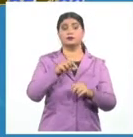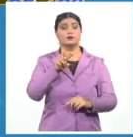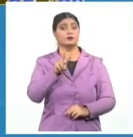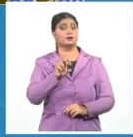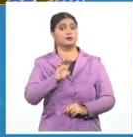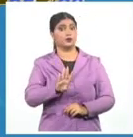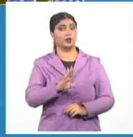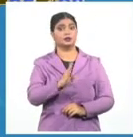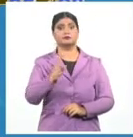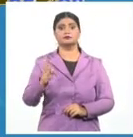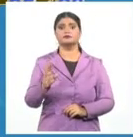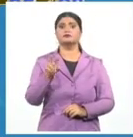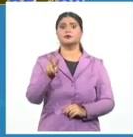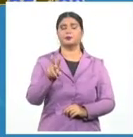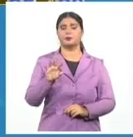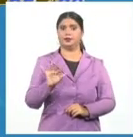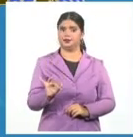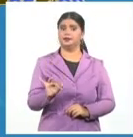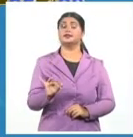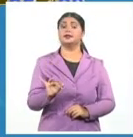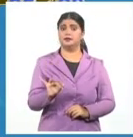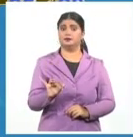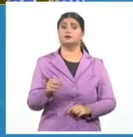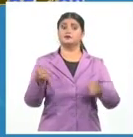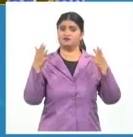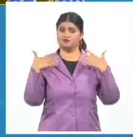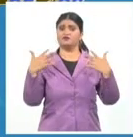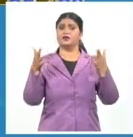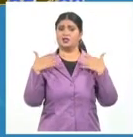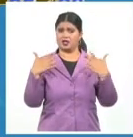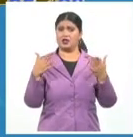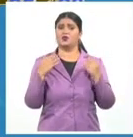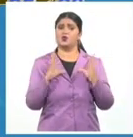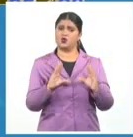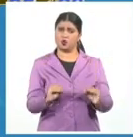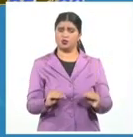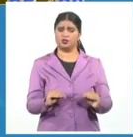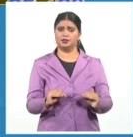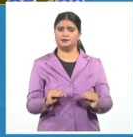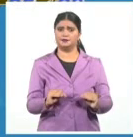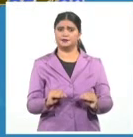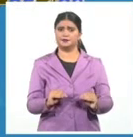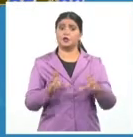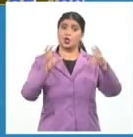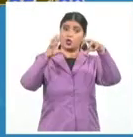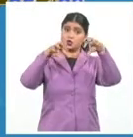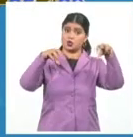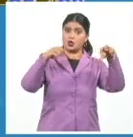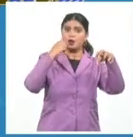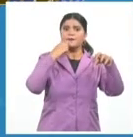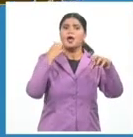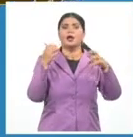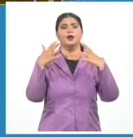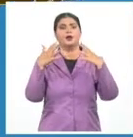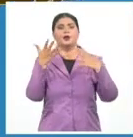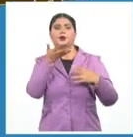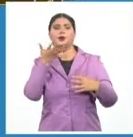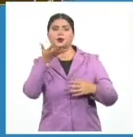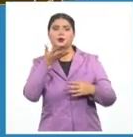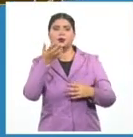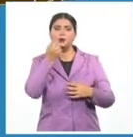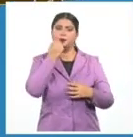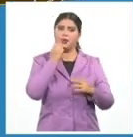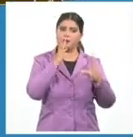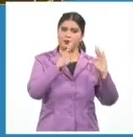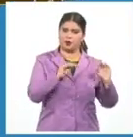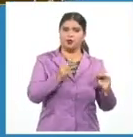27 grados, realmente la noche pudiera ser un poco más fresca donde llueve y estén presentes los nublados, vamos